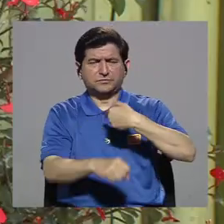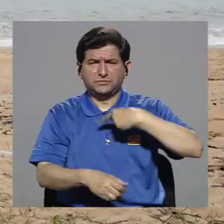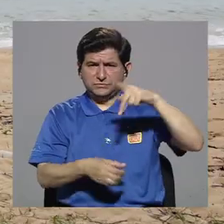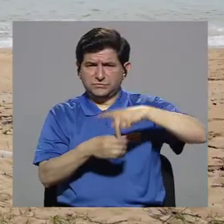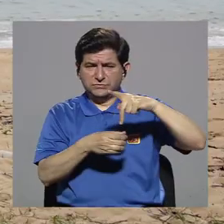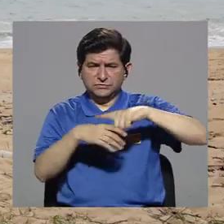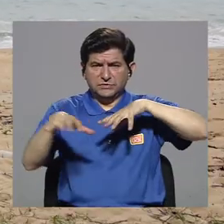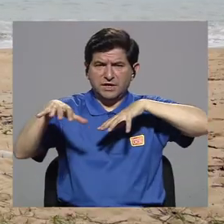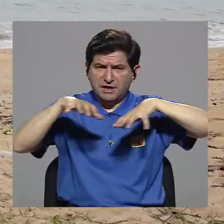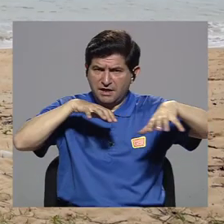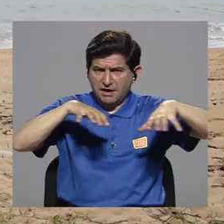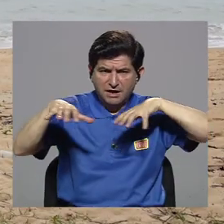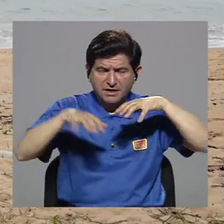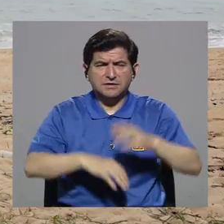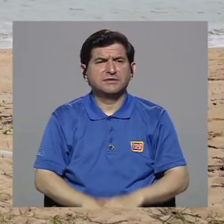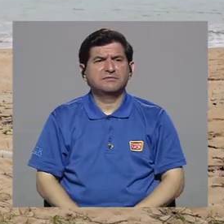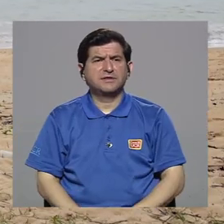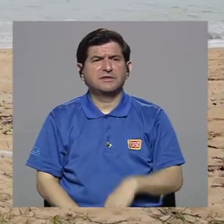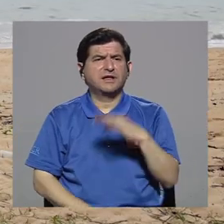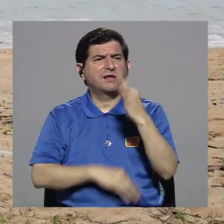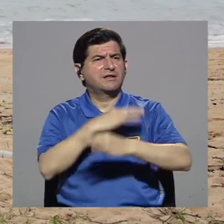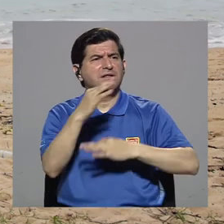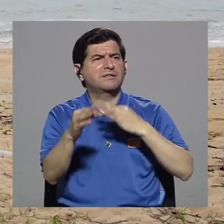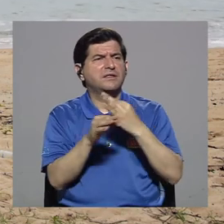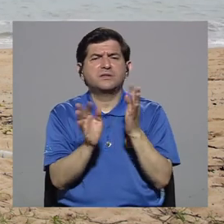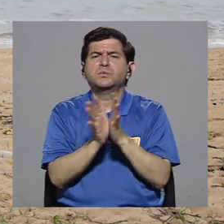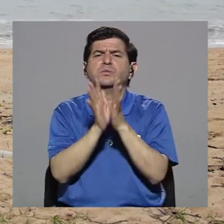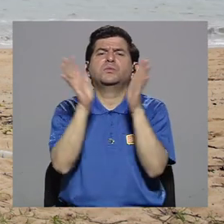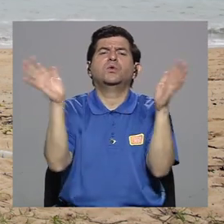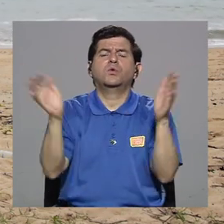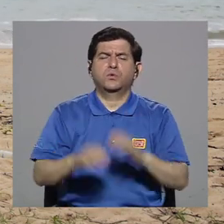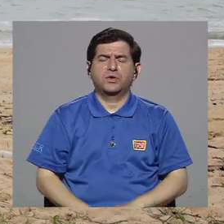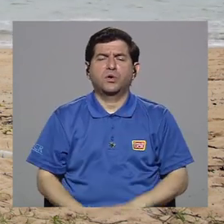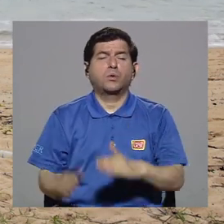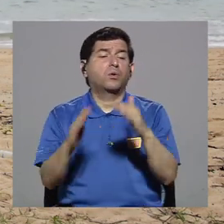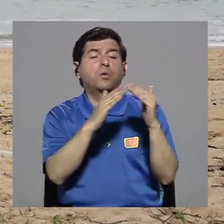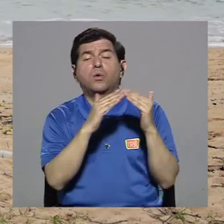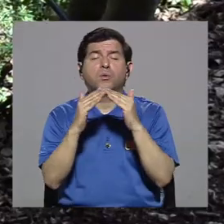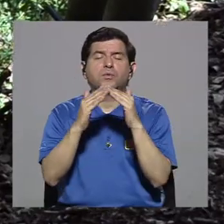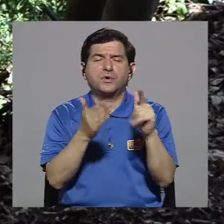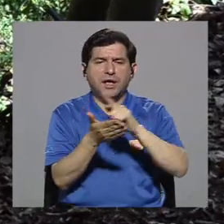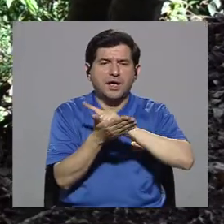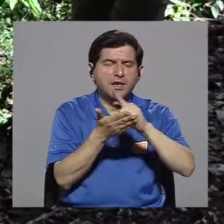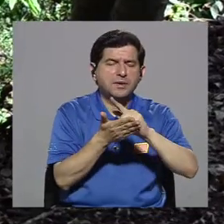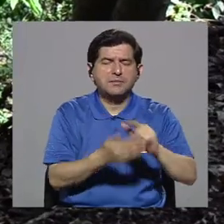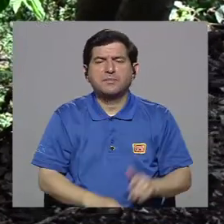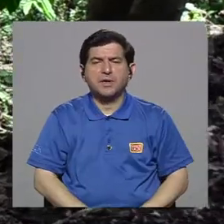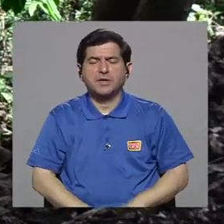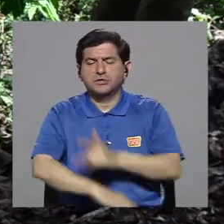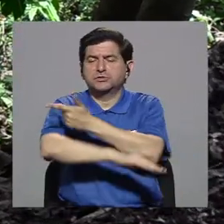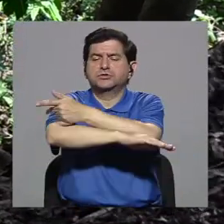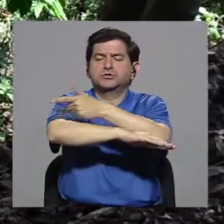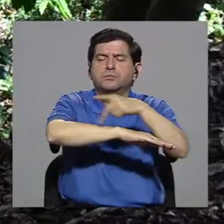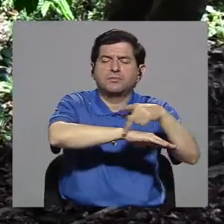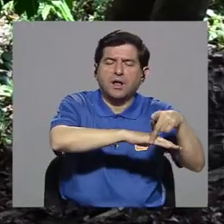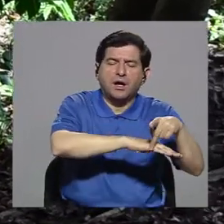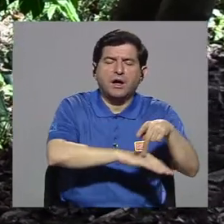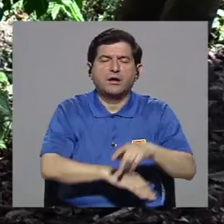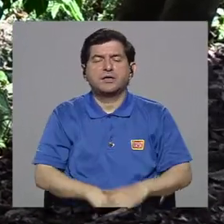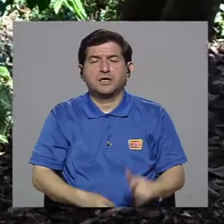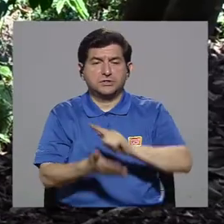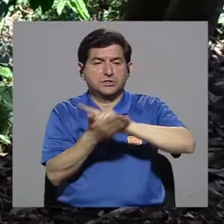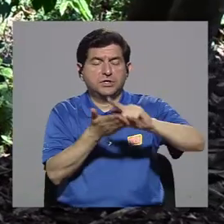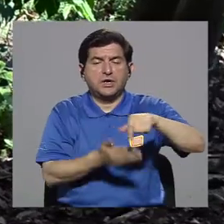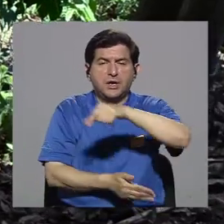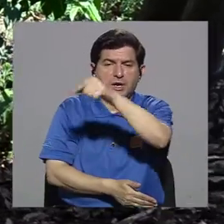participo en actividades públicas comunales de limpieza de playas, limpieza de ríos,